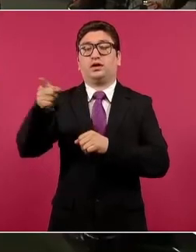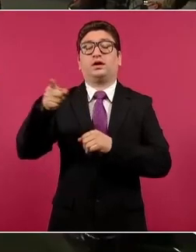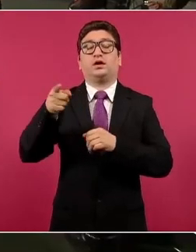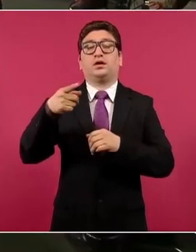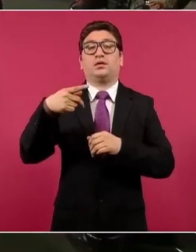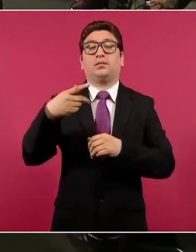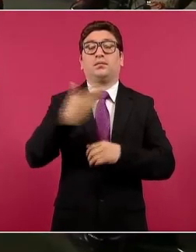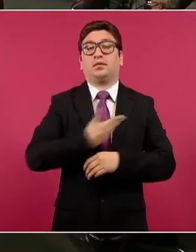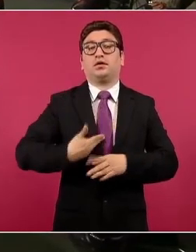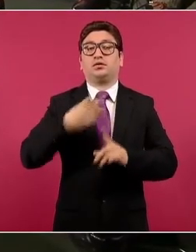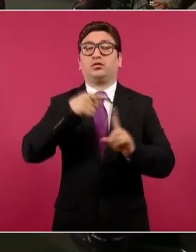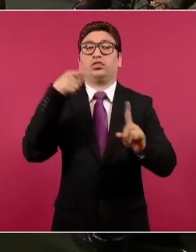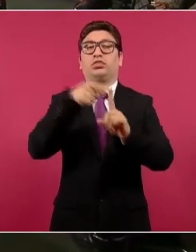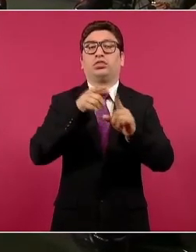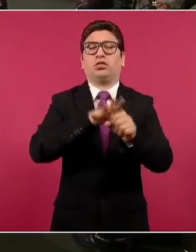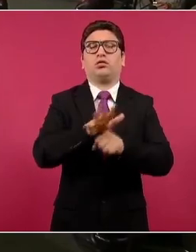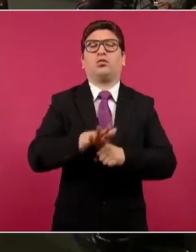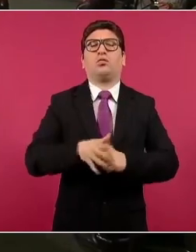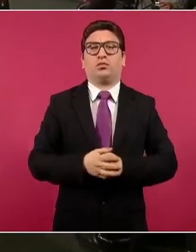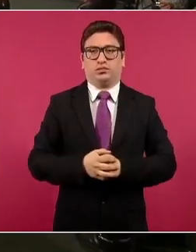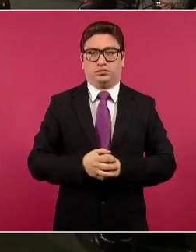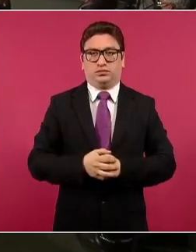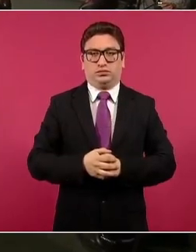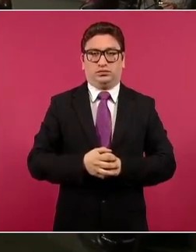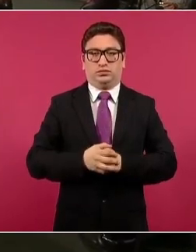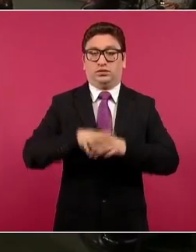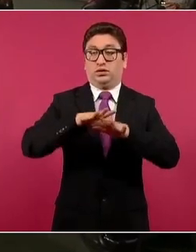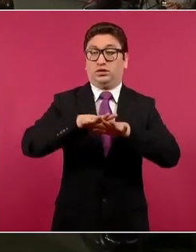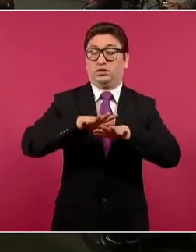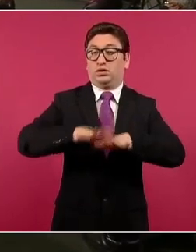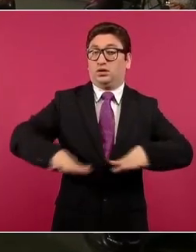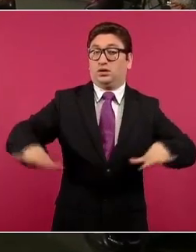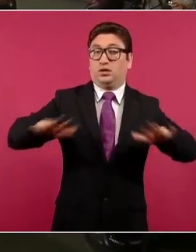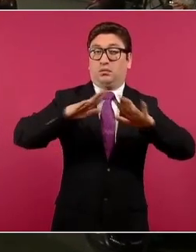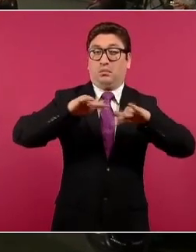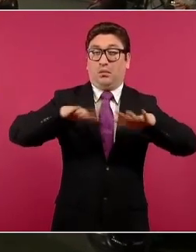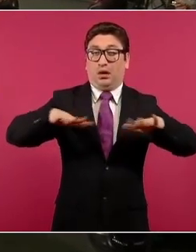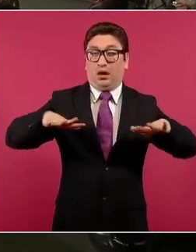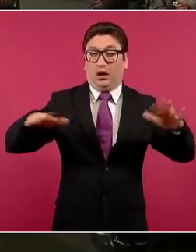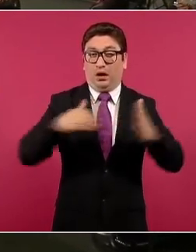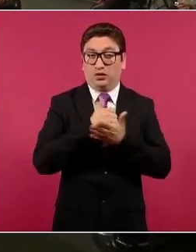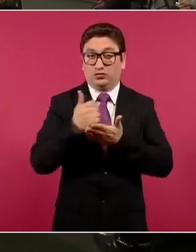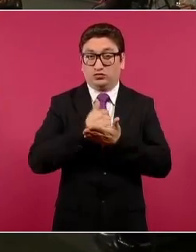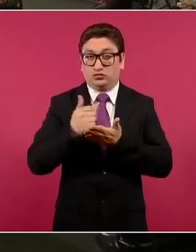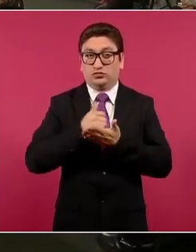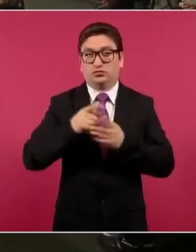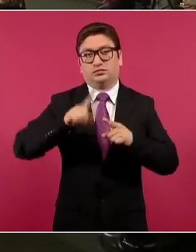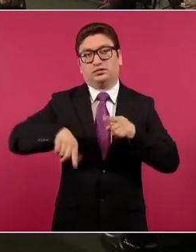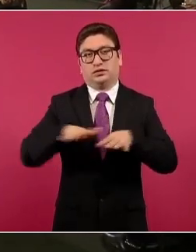presidente era cambiar el azul turquesa del mar. Vamos a ver qué dijo.